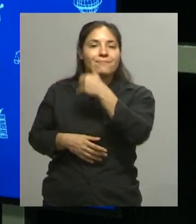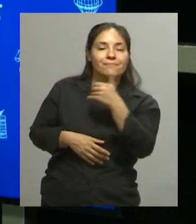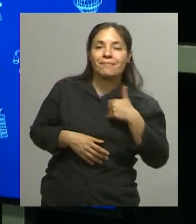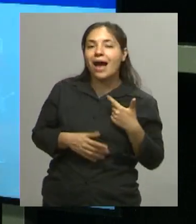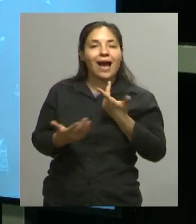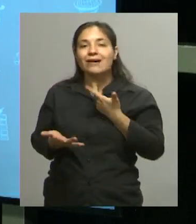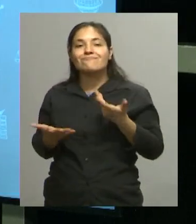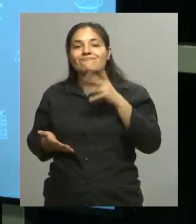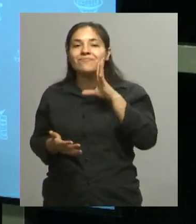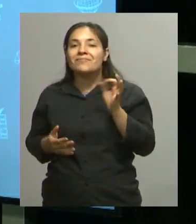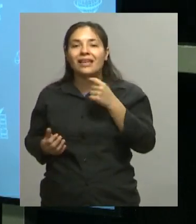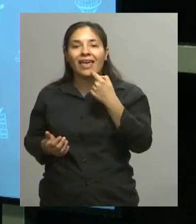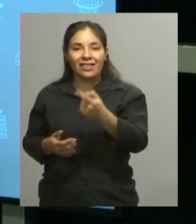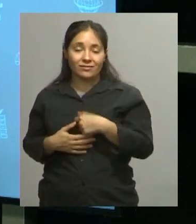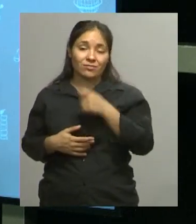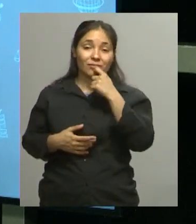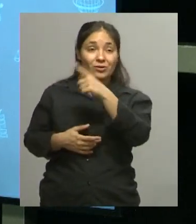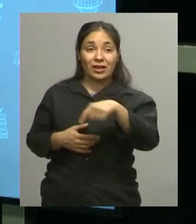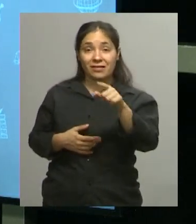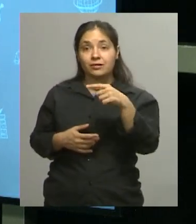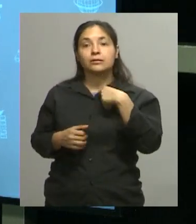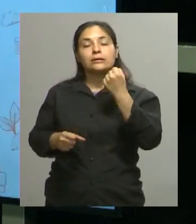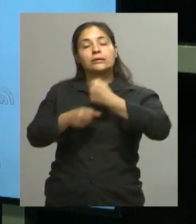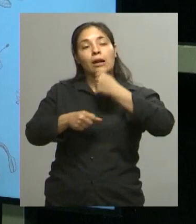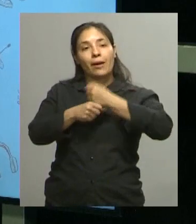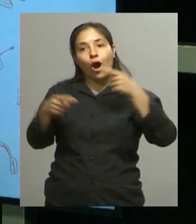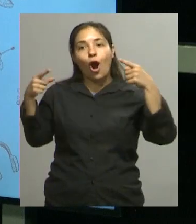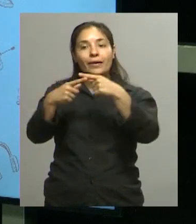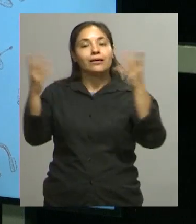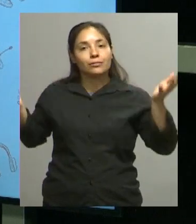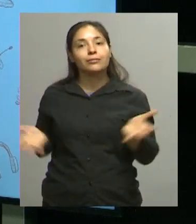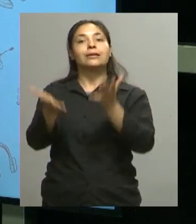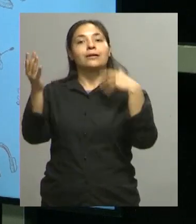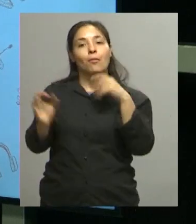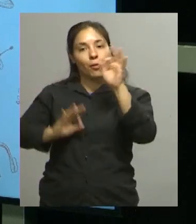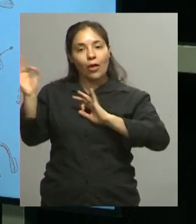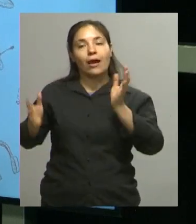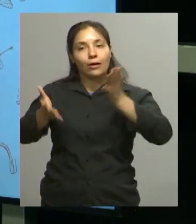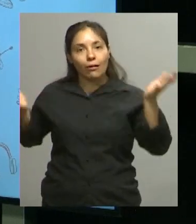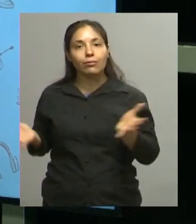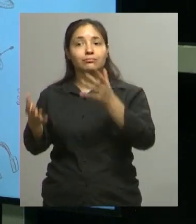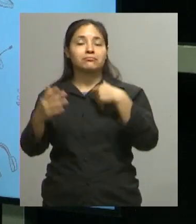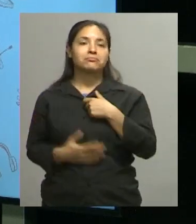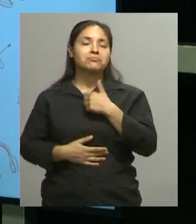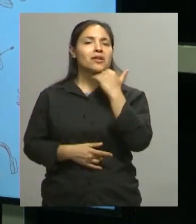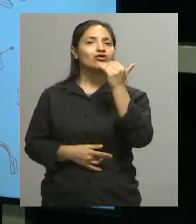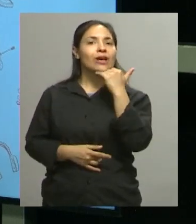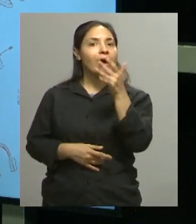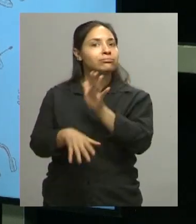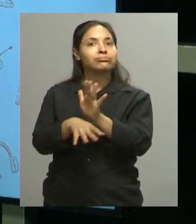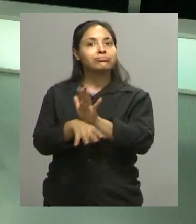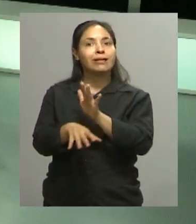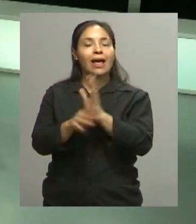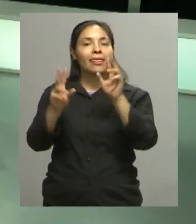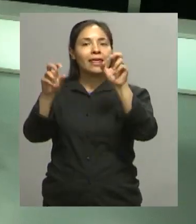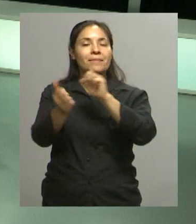imagino que también ustedes no se dan cuenta Digo, cuando uno emprende un objetivo o un proyecto como este Tal vez no se da cuenta de lo que significa a nivel